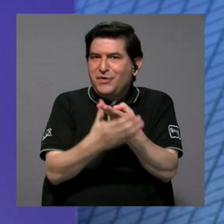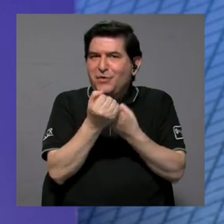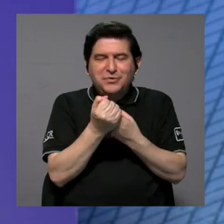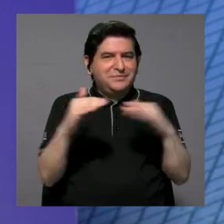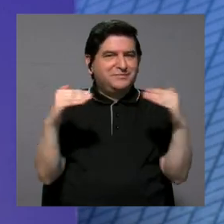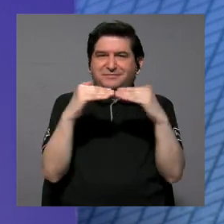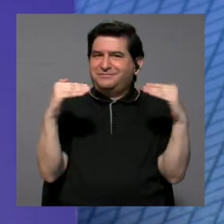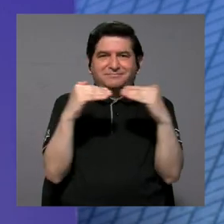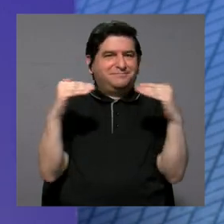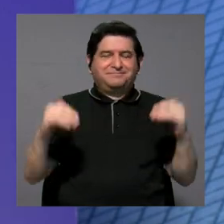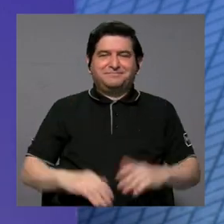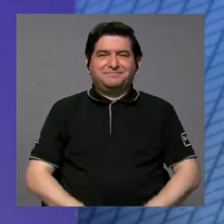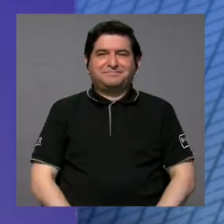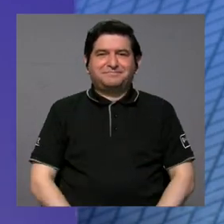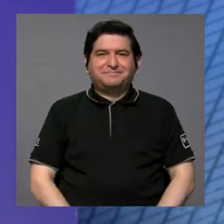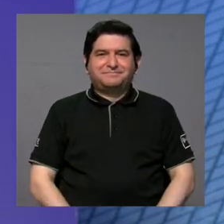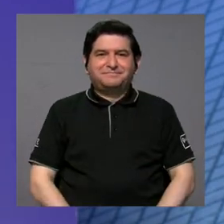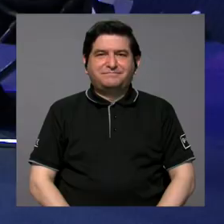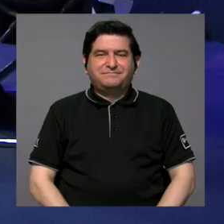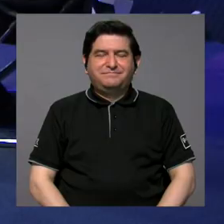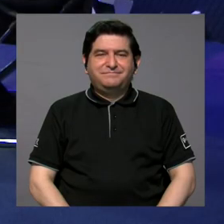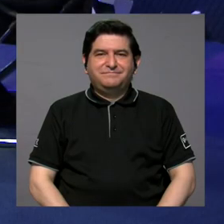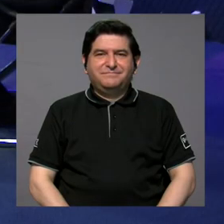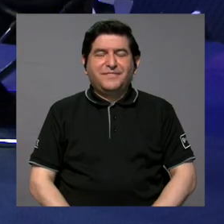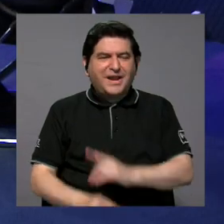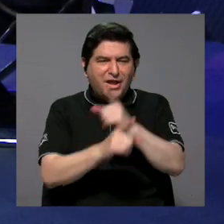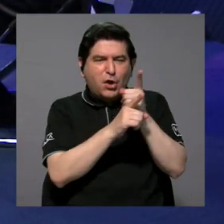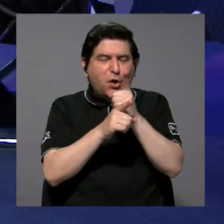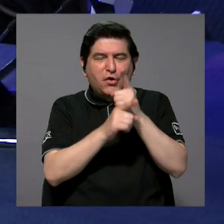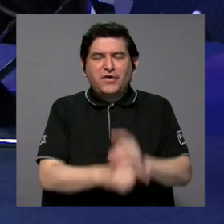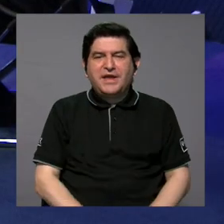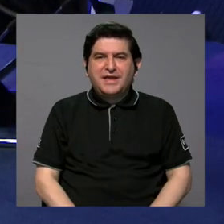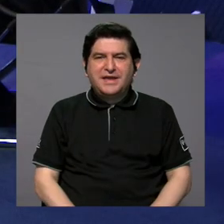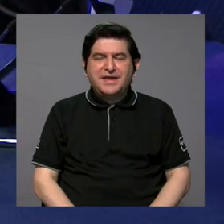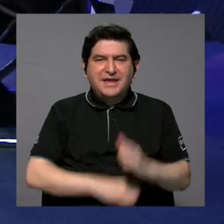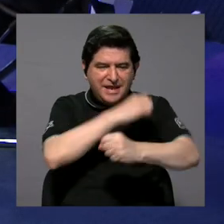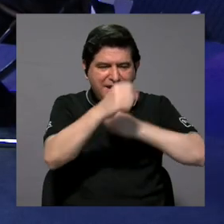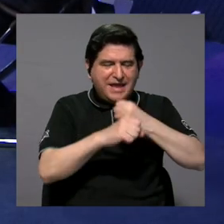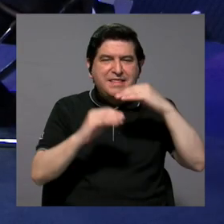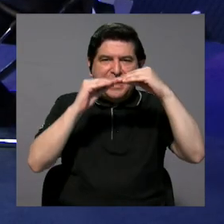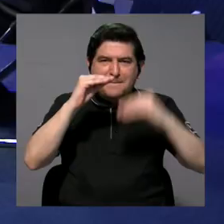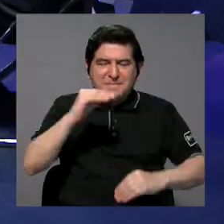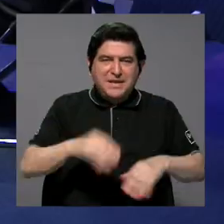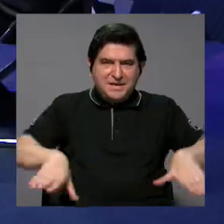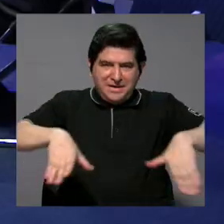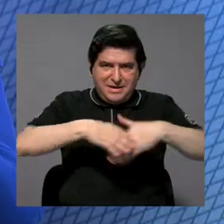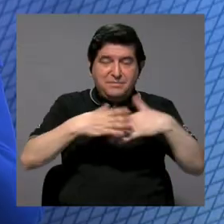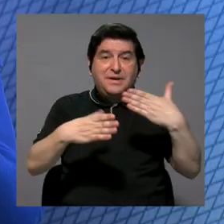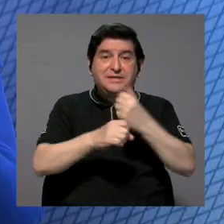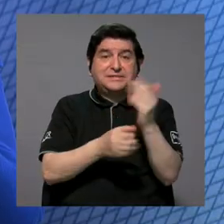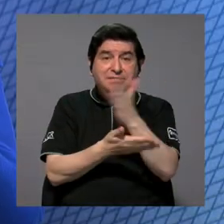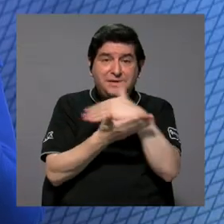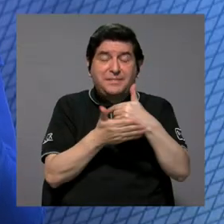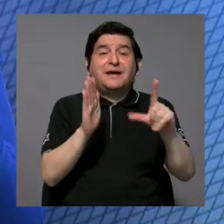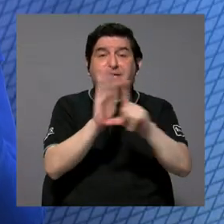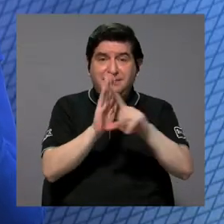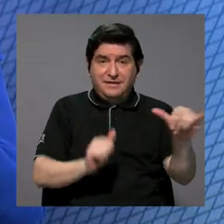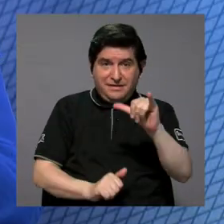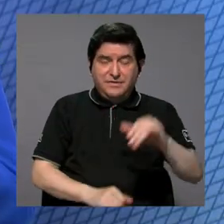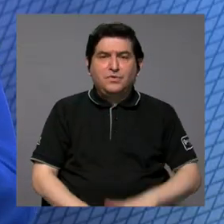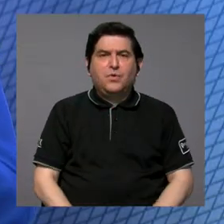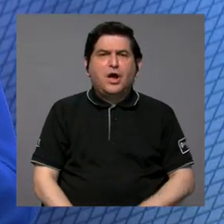las condiciones. Esto de, digamos, de corregir la edad mínima para el matrimonio, ¿verdad? Que lo hicimos también como parte de la misma ley.